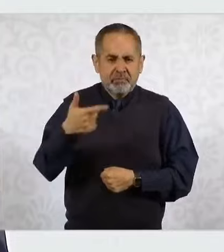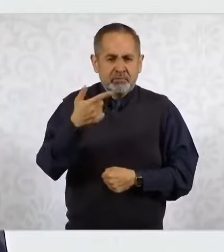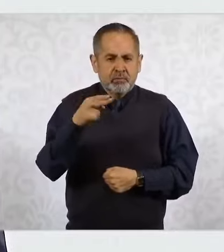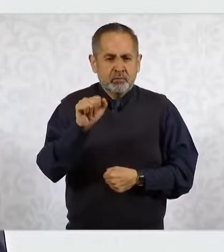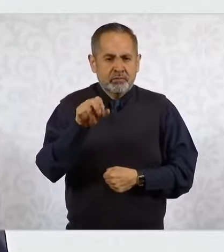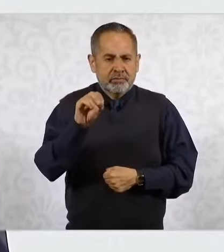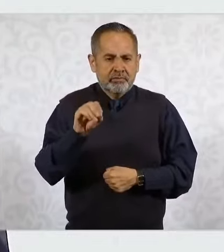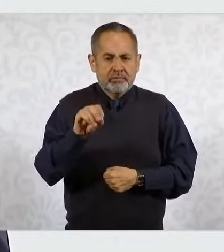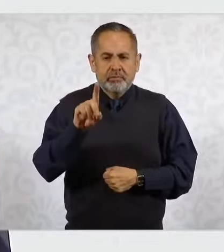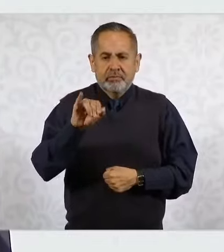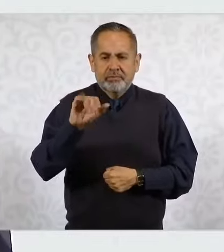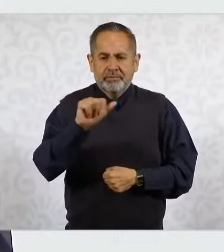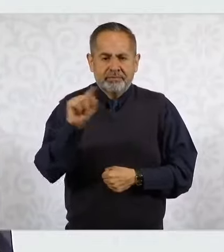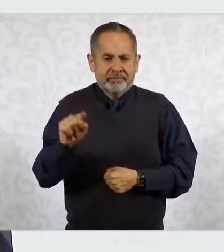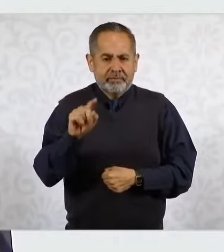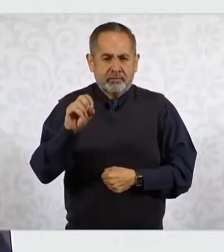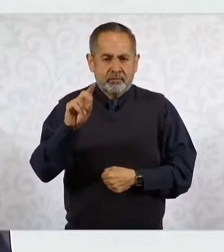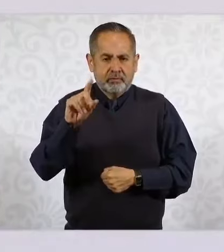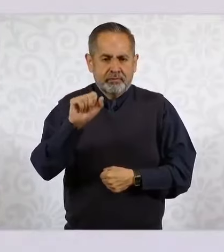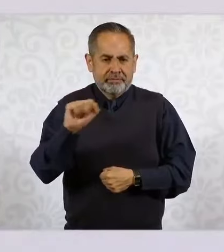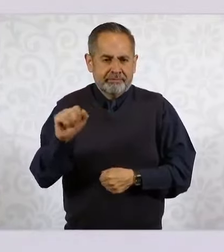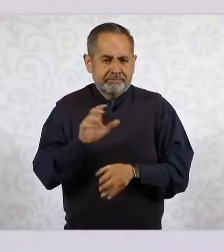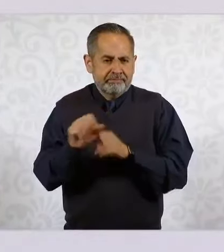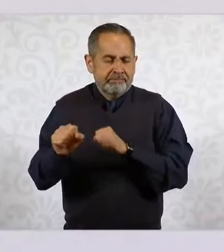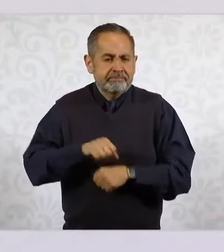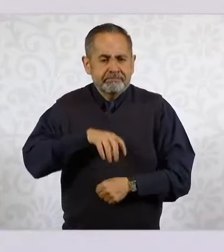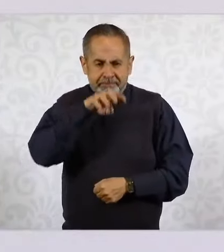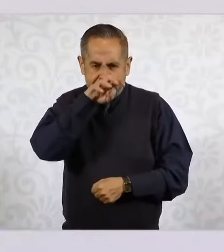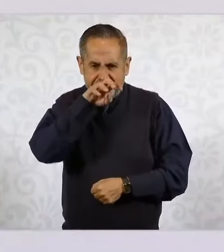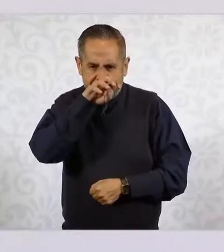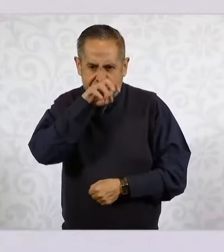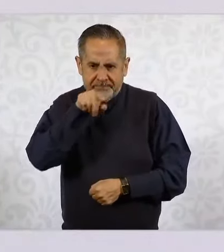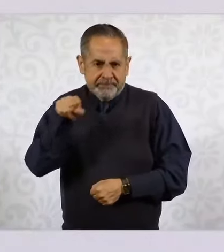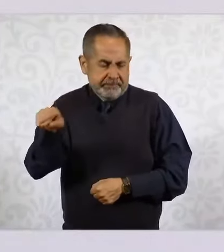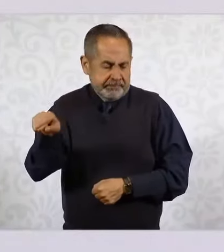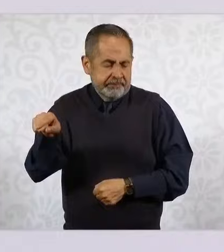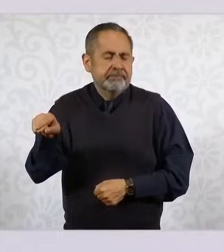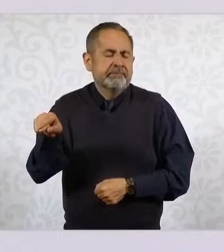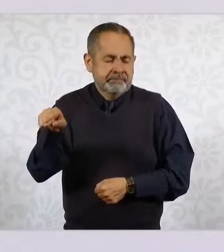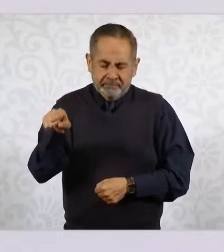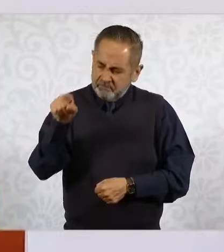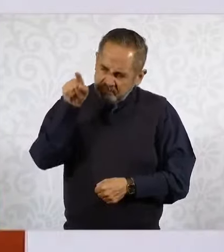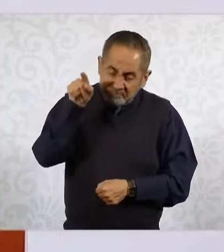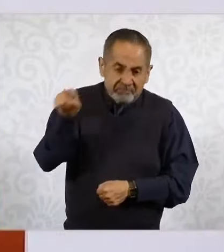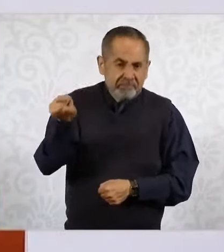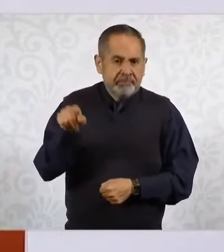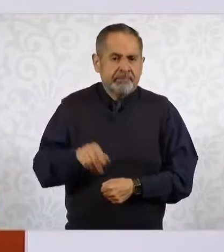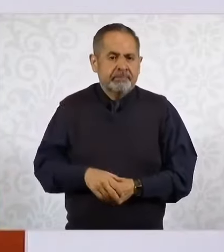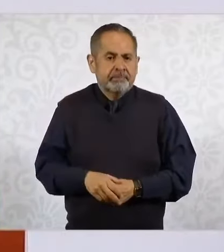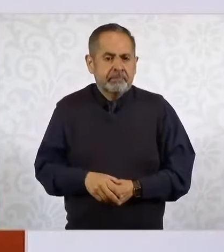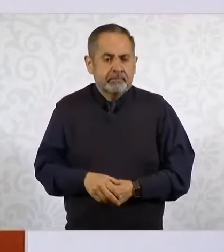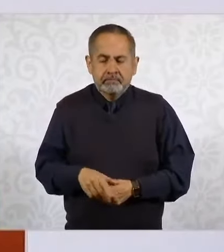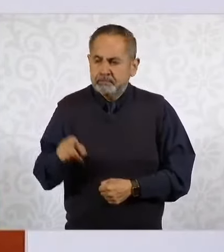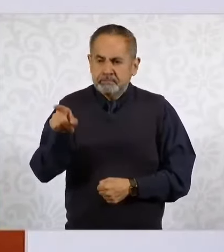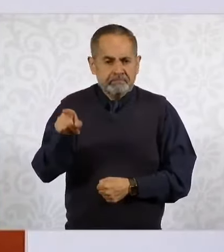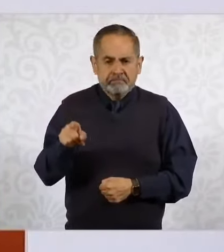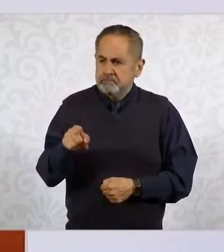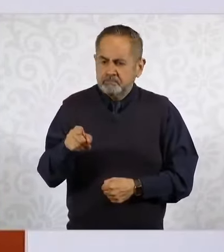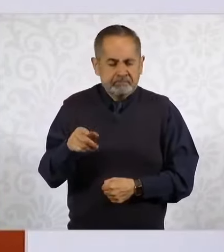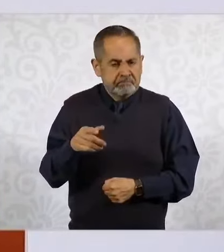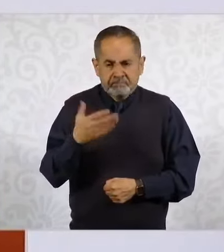Díaz Ordaz. Se trató de un reprobable acto de represión